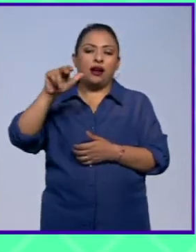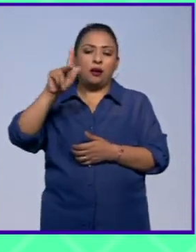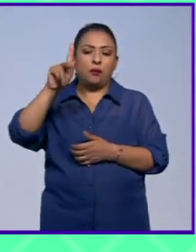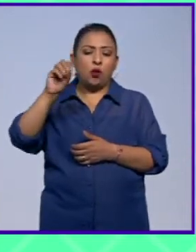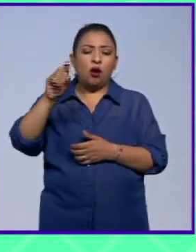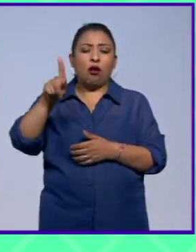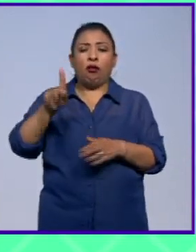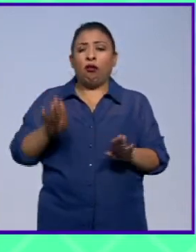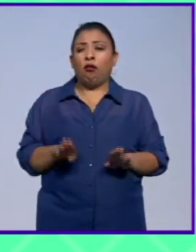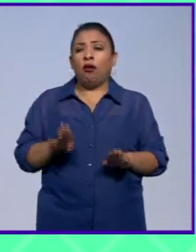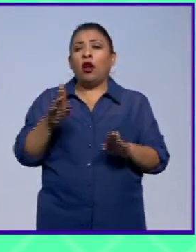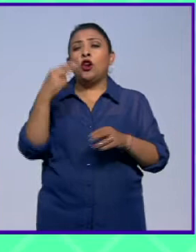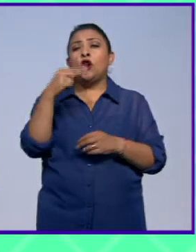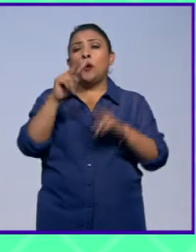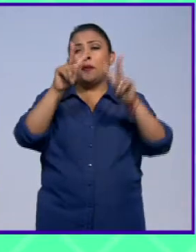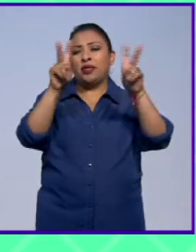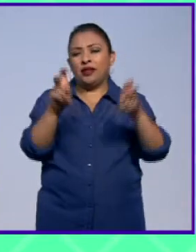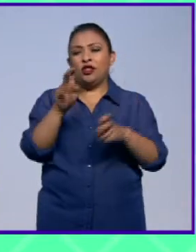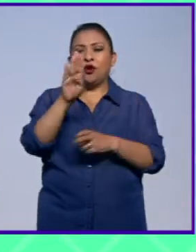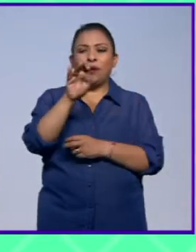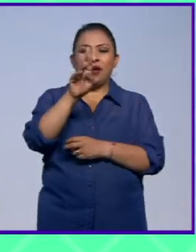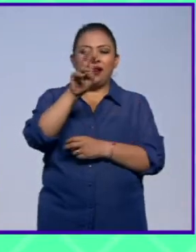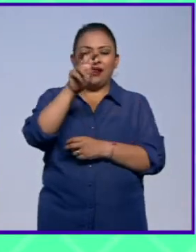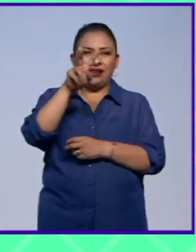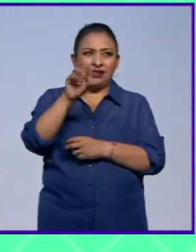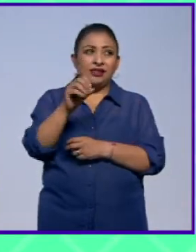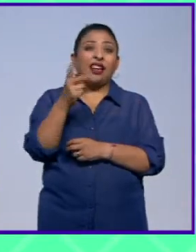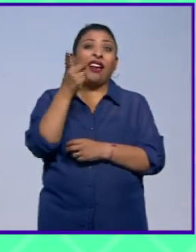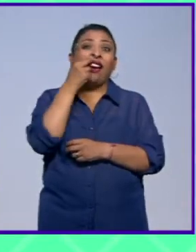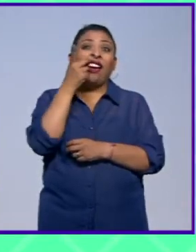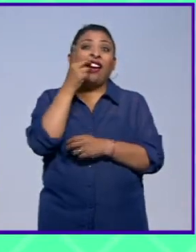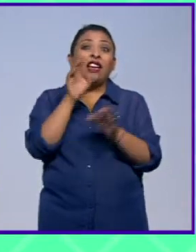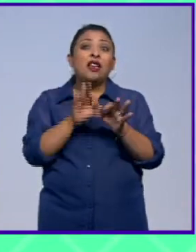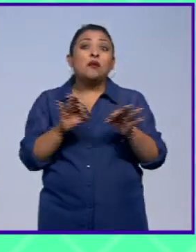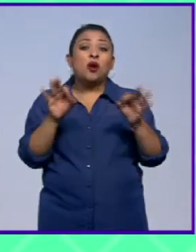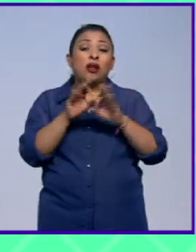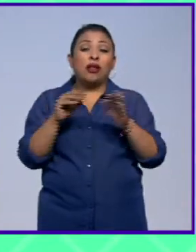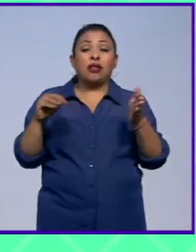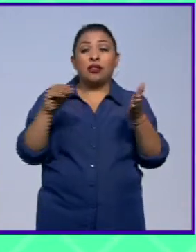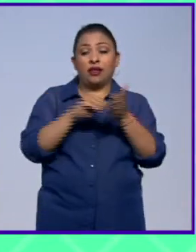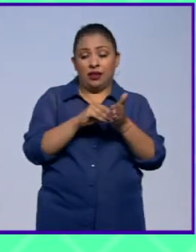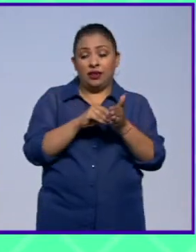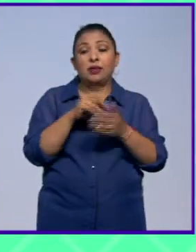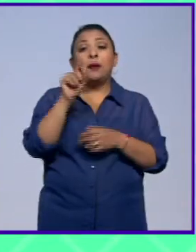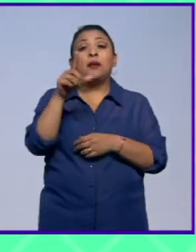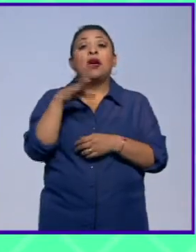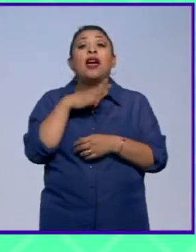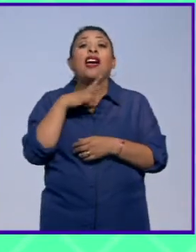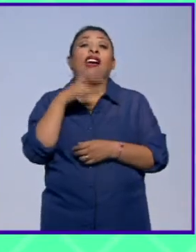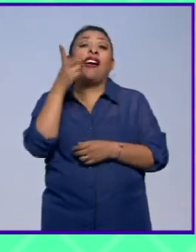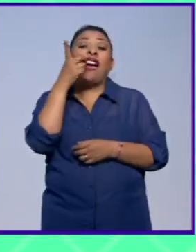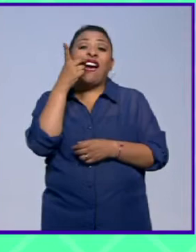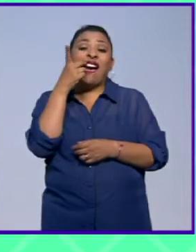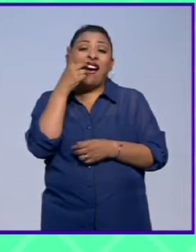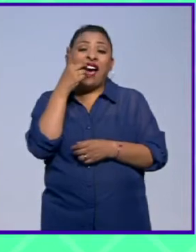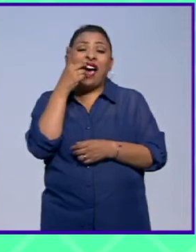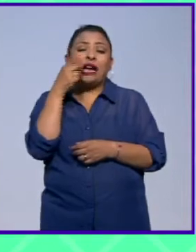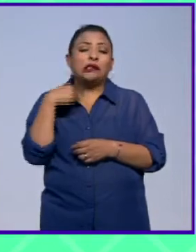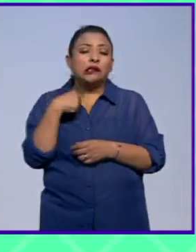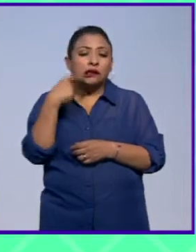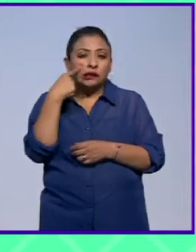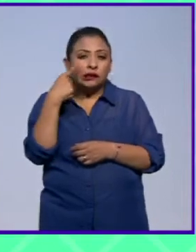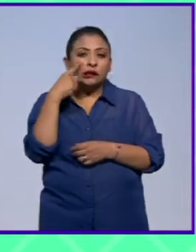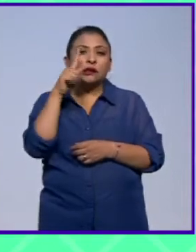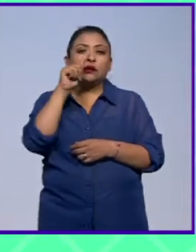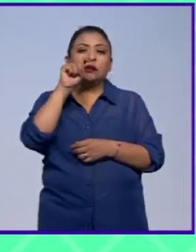particular que se llama Berenice que los dientes son los protagonistas del texto pero también aparecen los dientes muy a menudo en